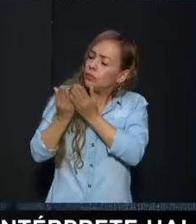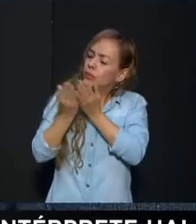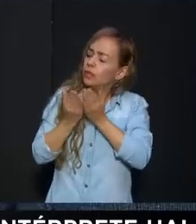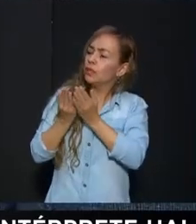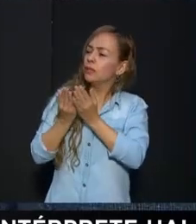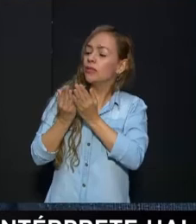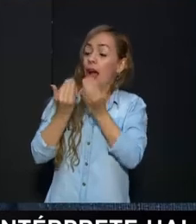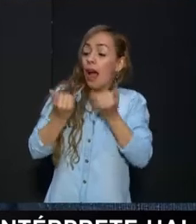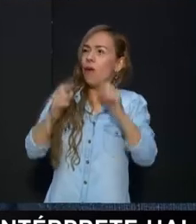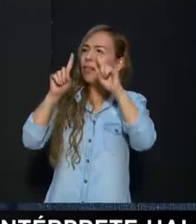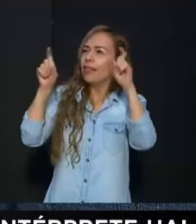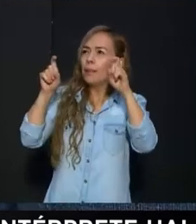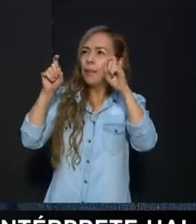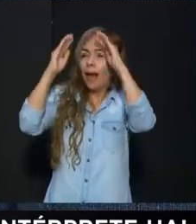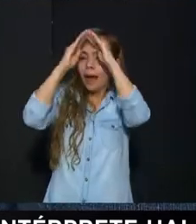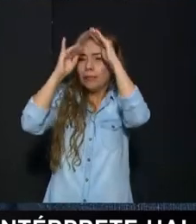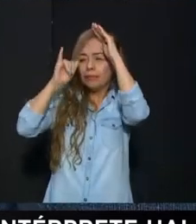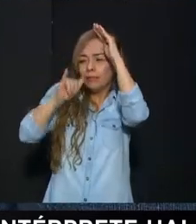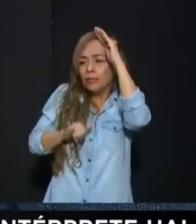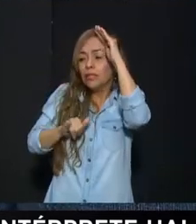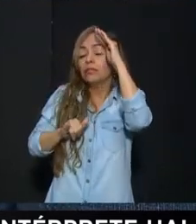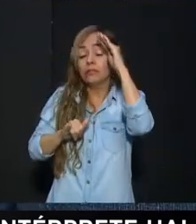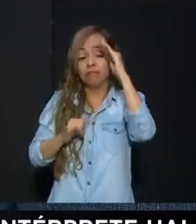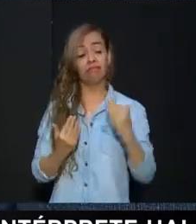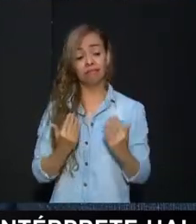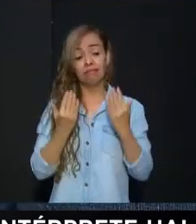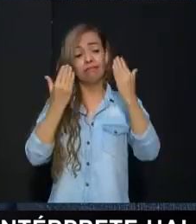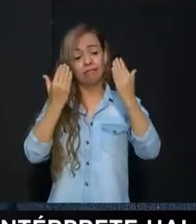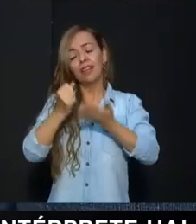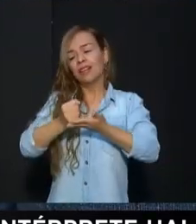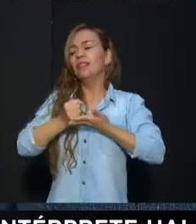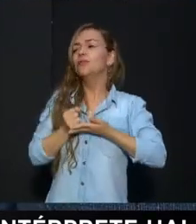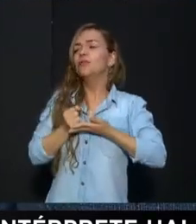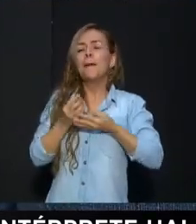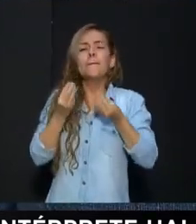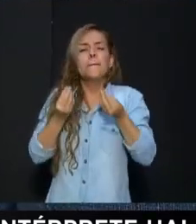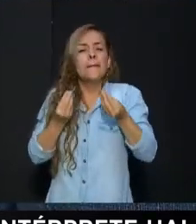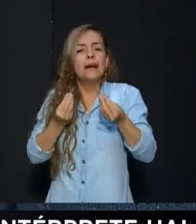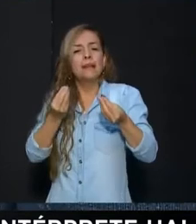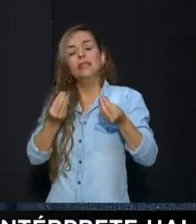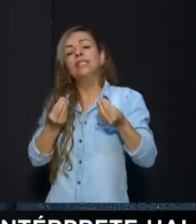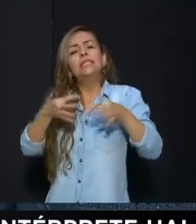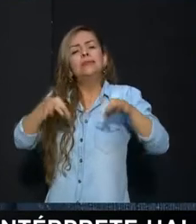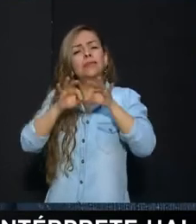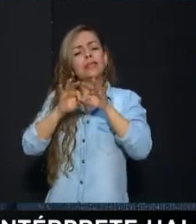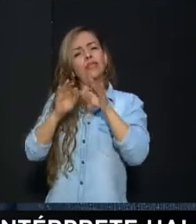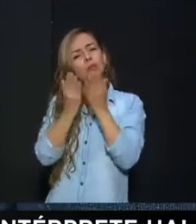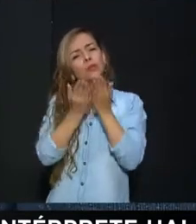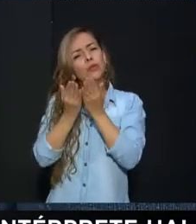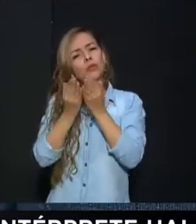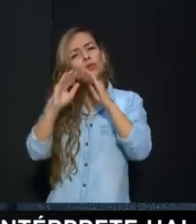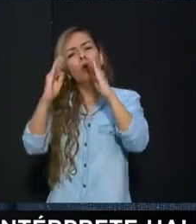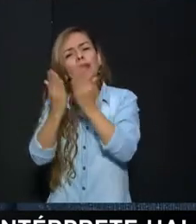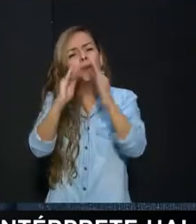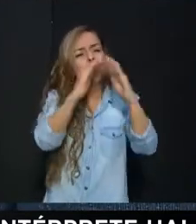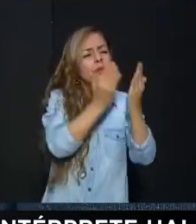reflexión como que hemos venido haciendo Que la pandemia nos ha ayudado mucho Para que las instituciones educativas Entiendan el concepto de educación